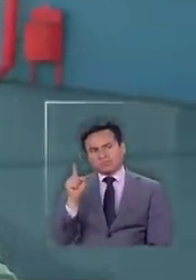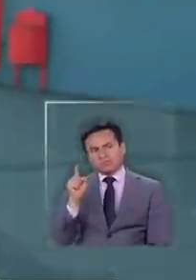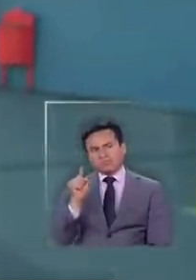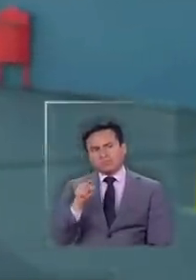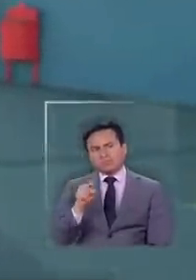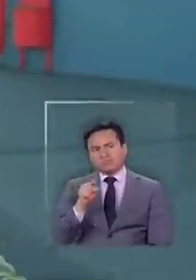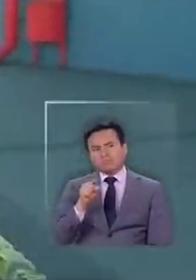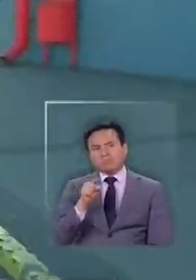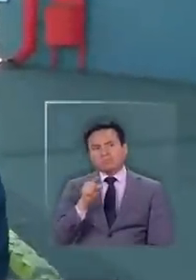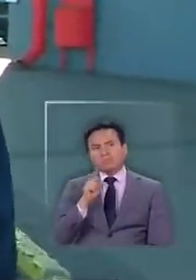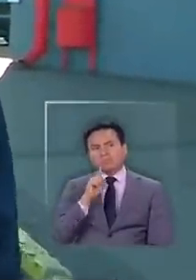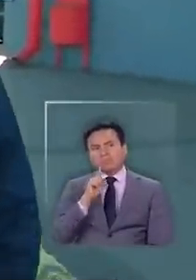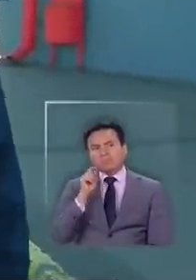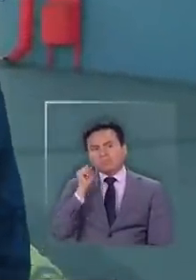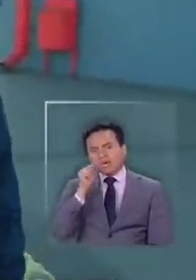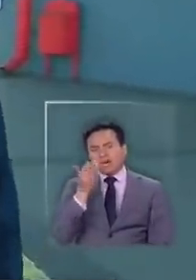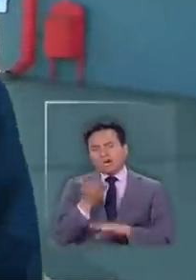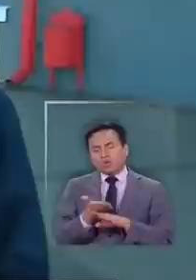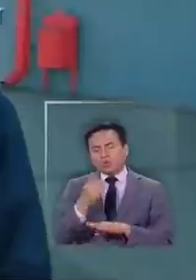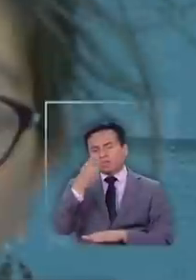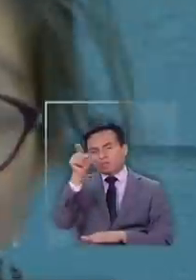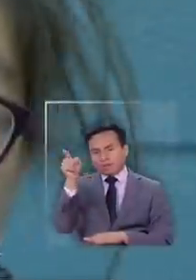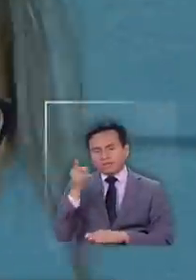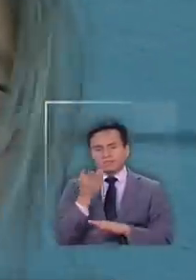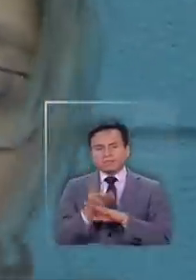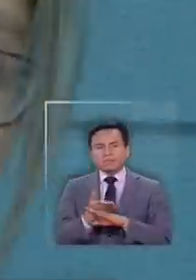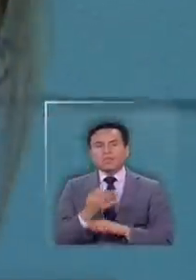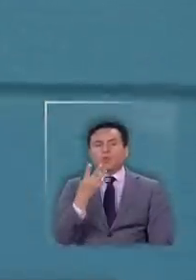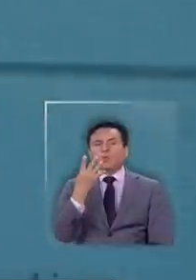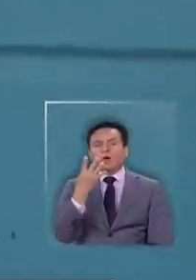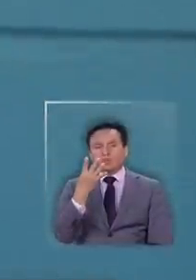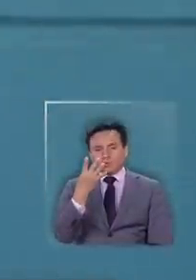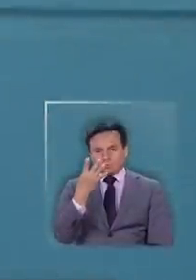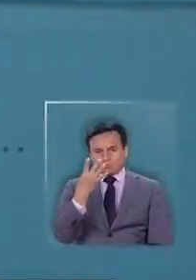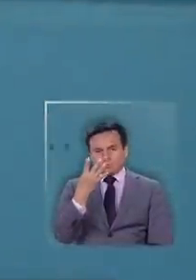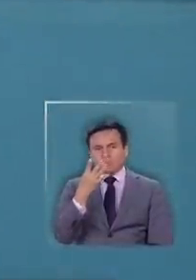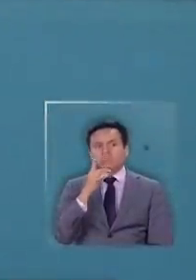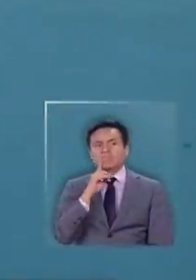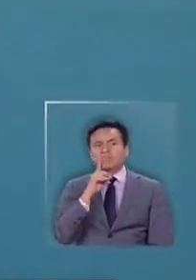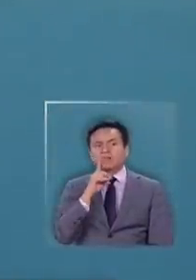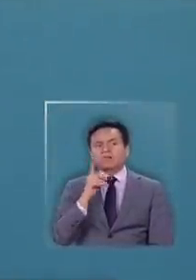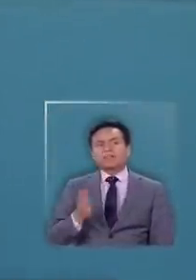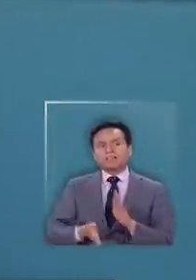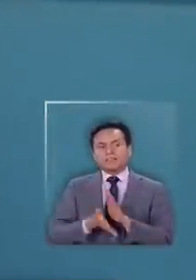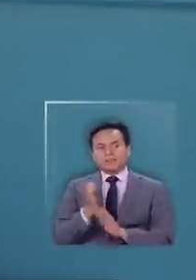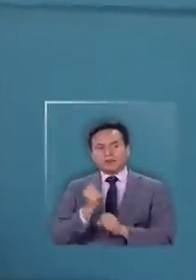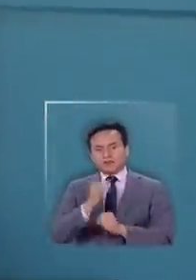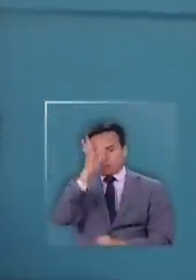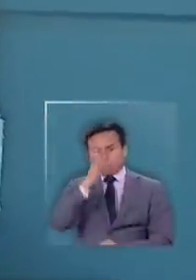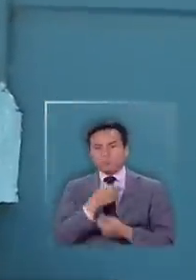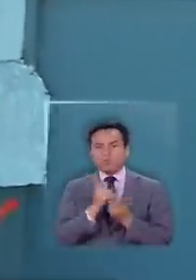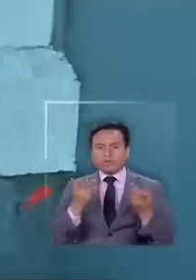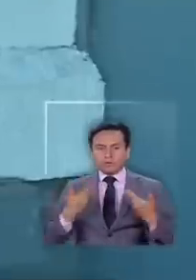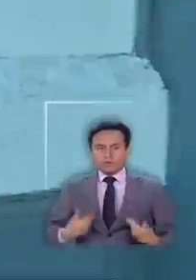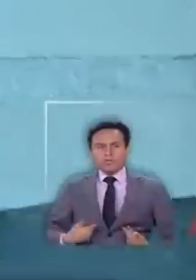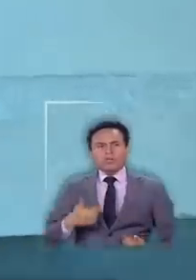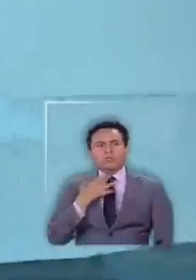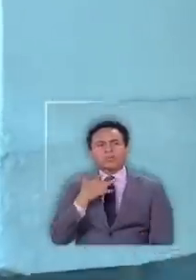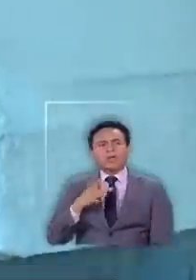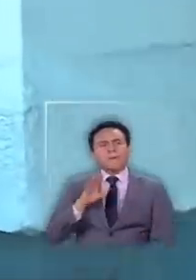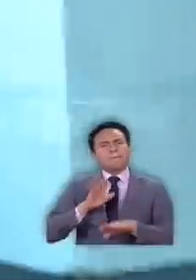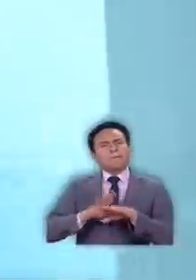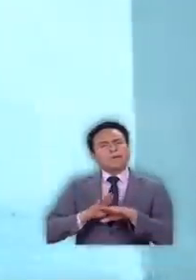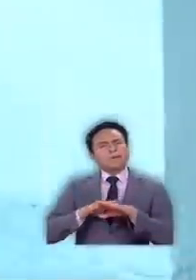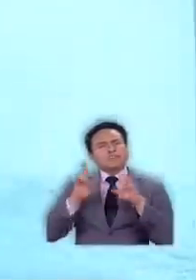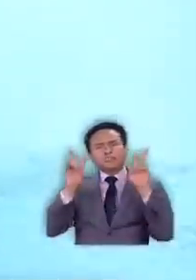no sé ¿cuántos días? yo ya he pedido uno la semana cuatro pero ahora vengo del trabajo soy funcionario público oiga ¿y para qué ha sacado